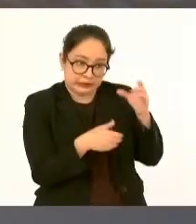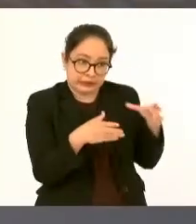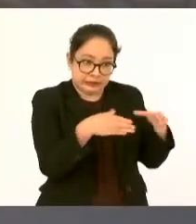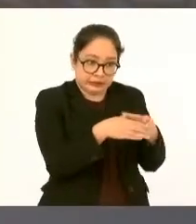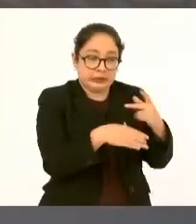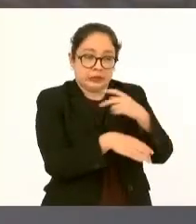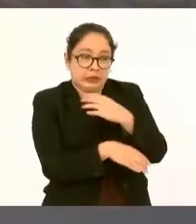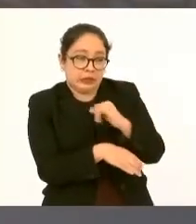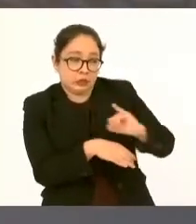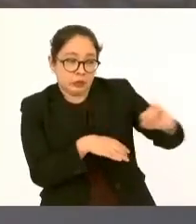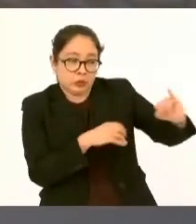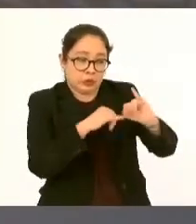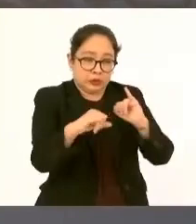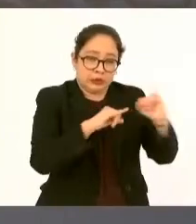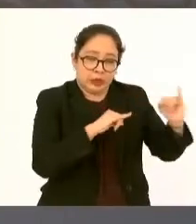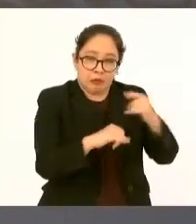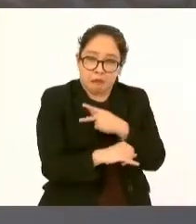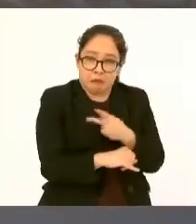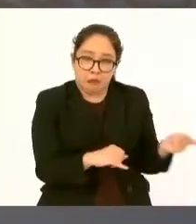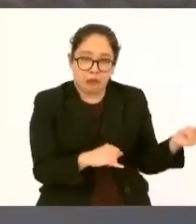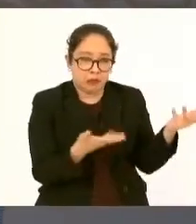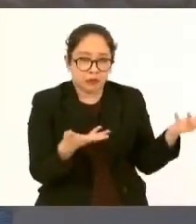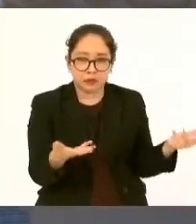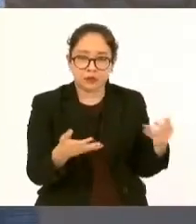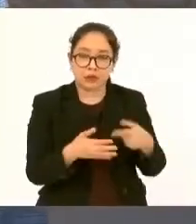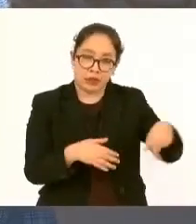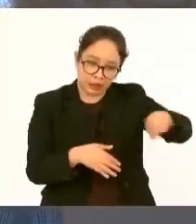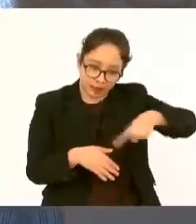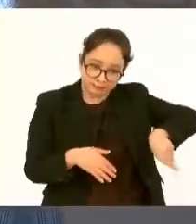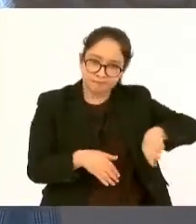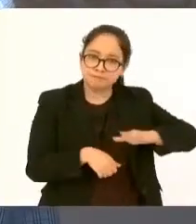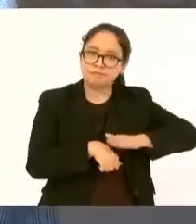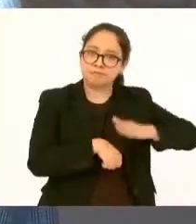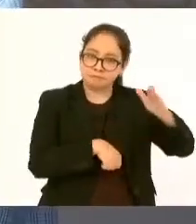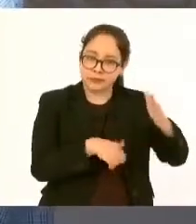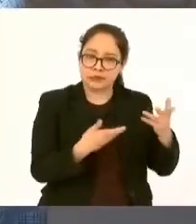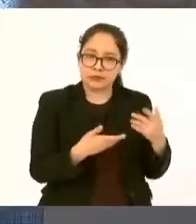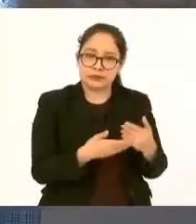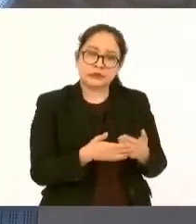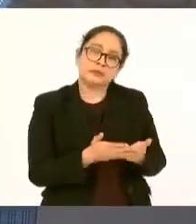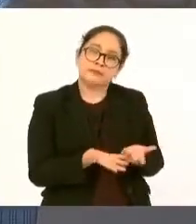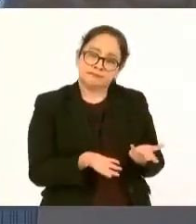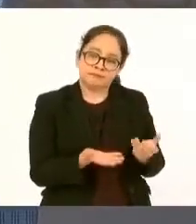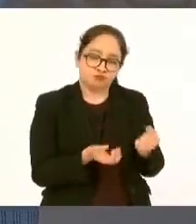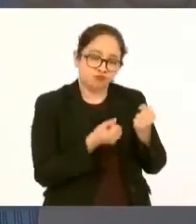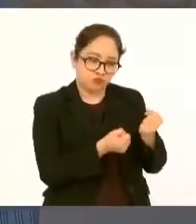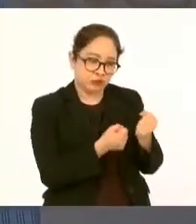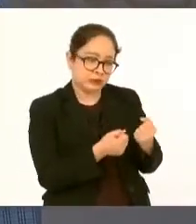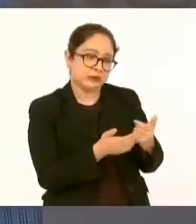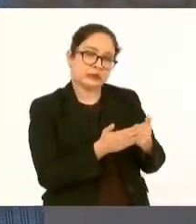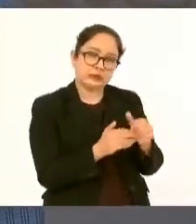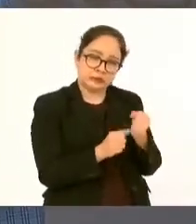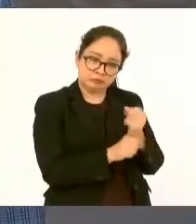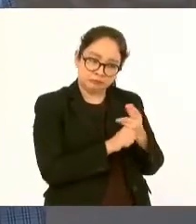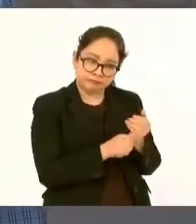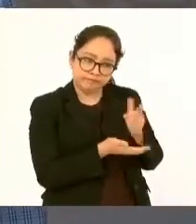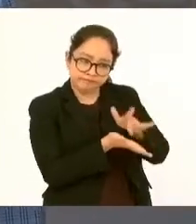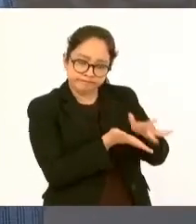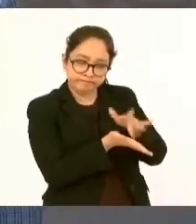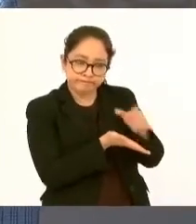repito no puede haber trato igual entre desiguales